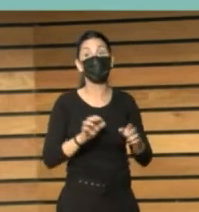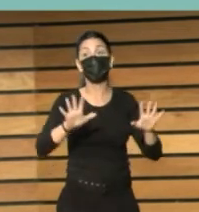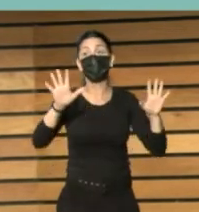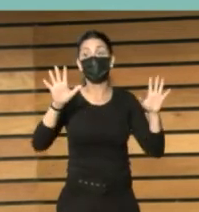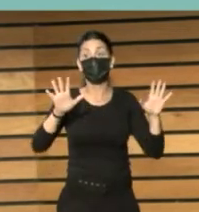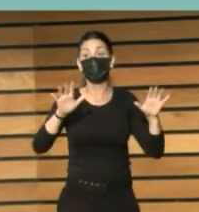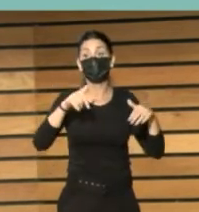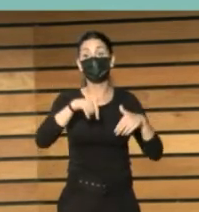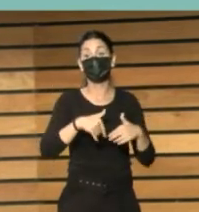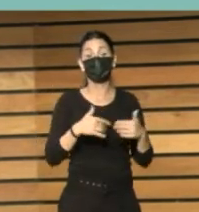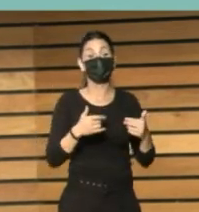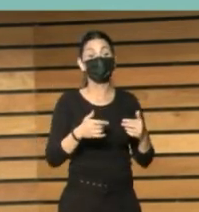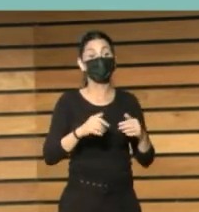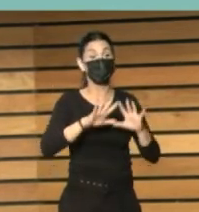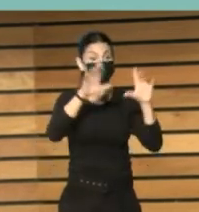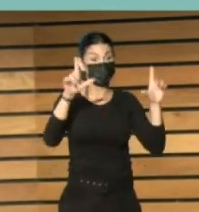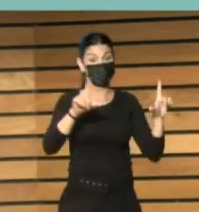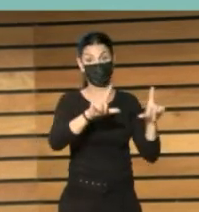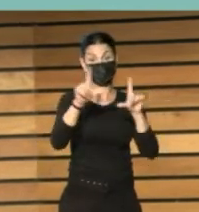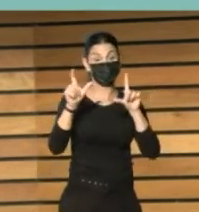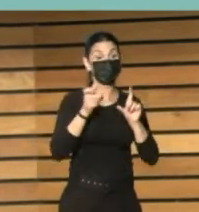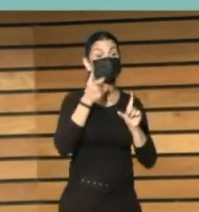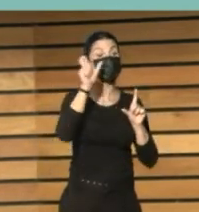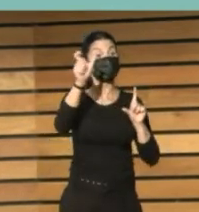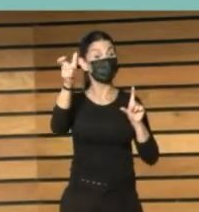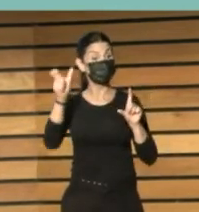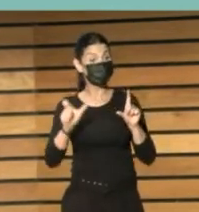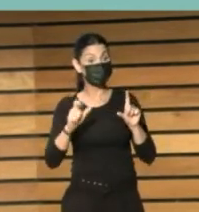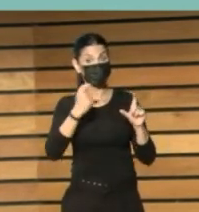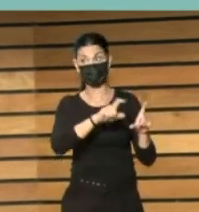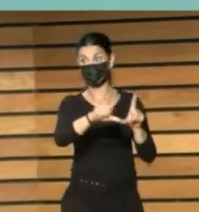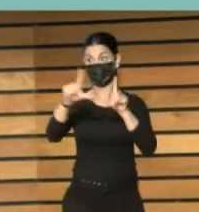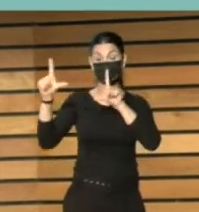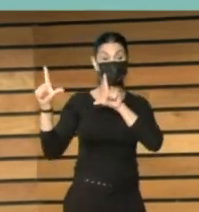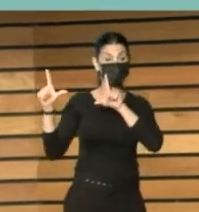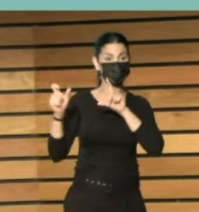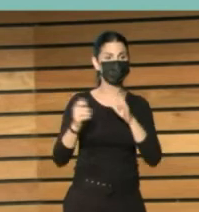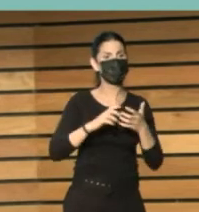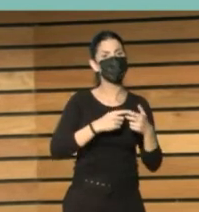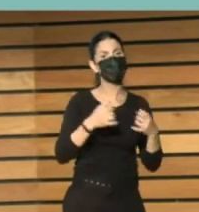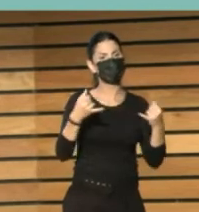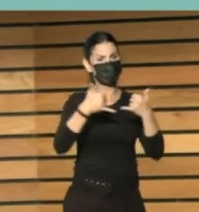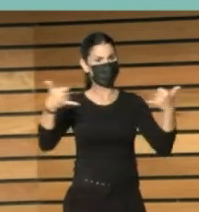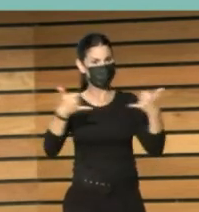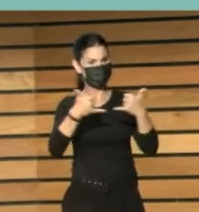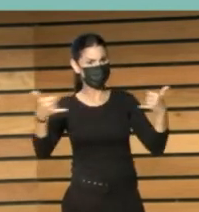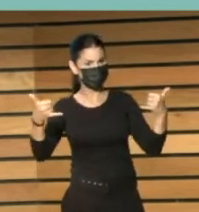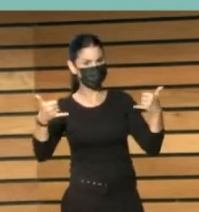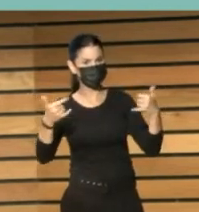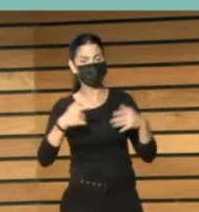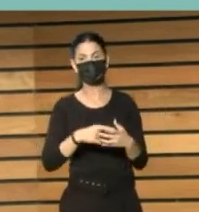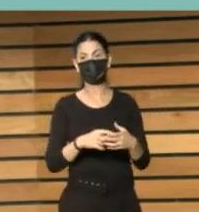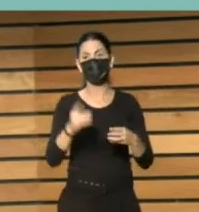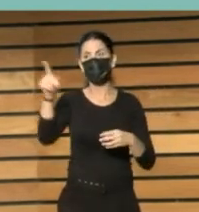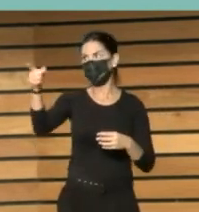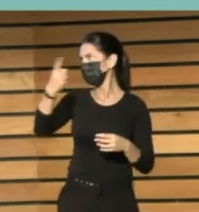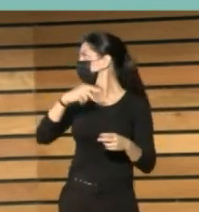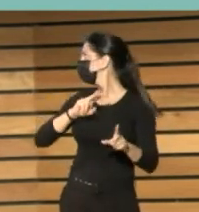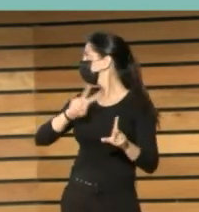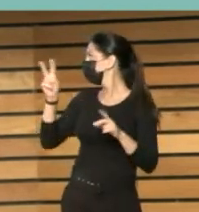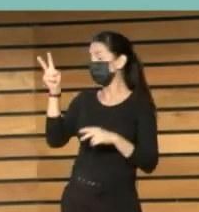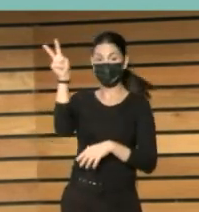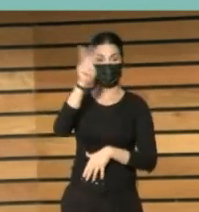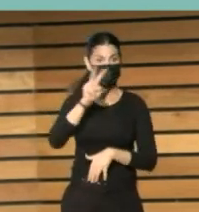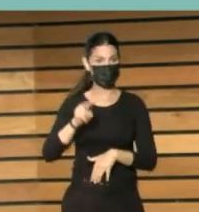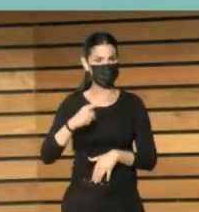estas letras que aparecen no son nube de etiquetas, estas son líneas. Os dejo que las penséis un momento, no mucho más,